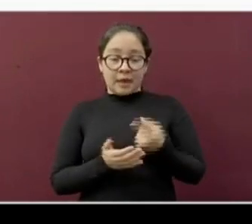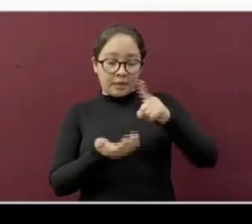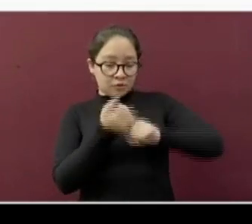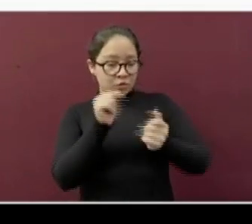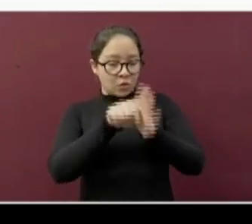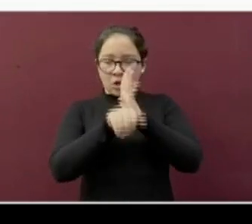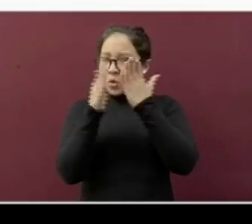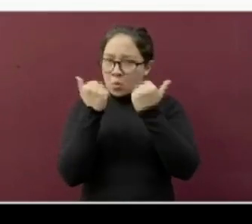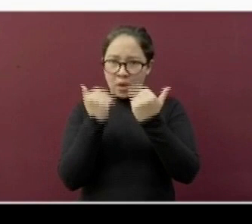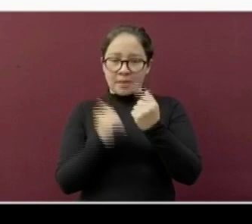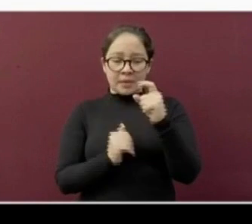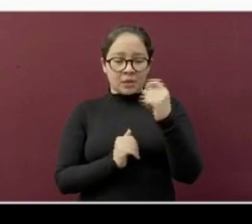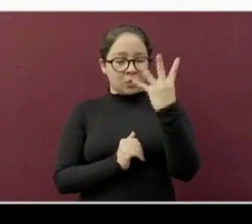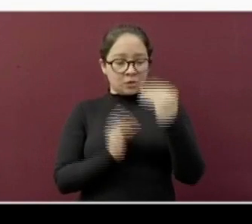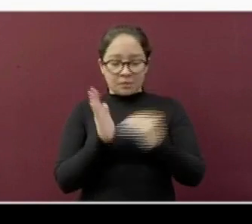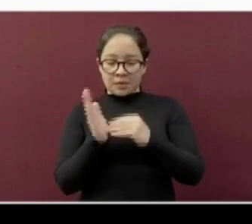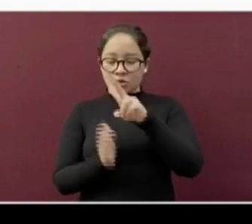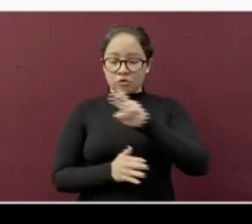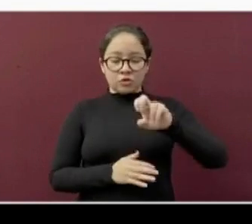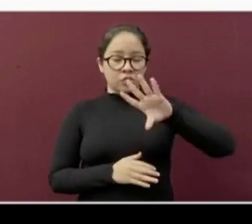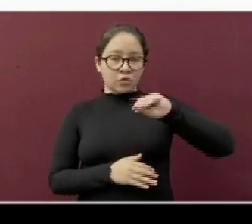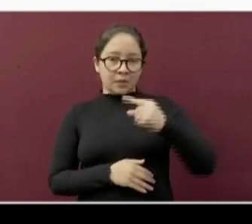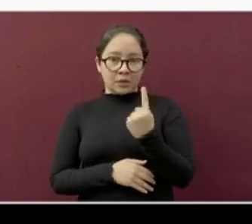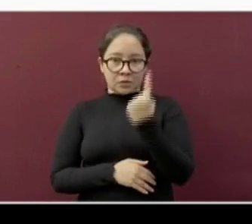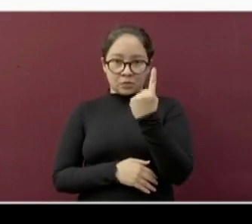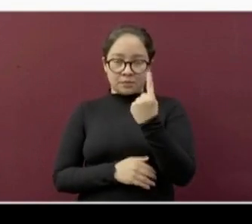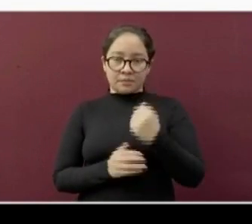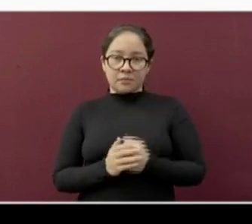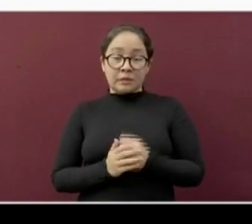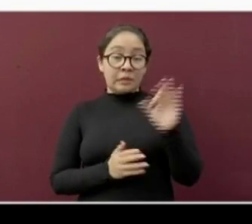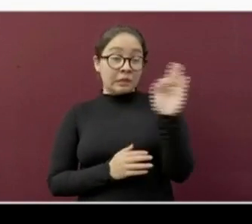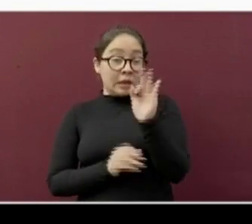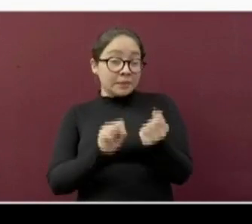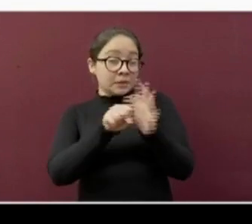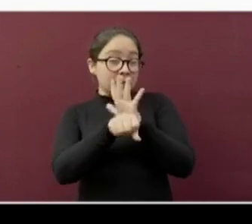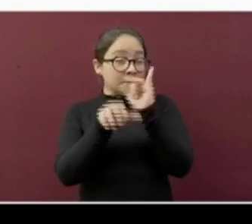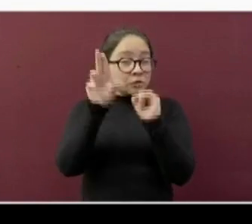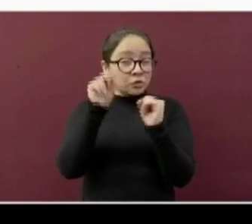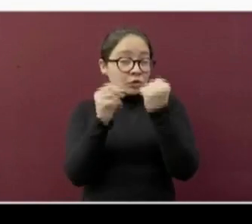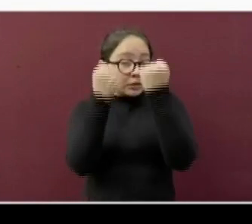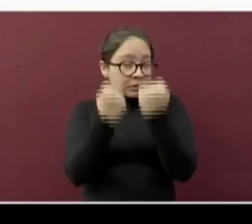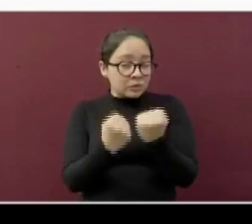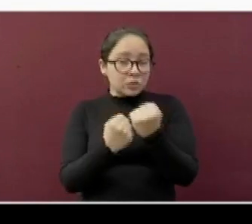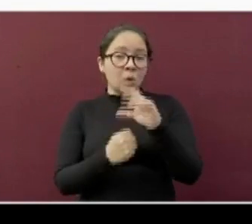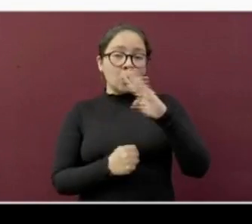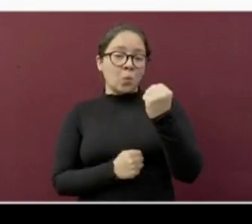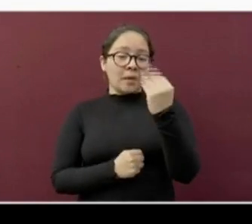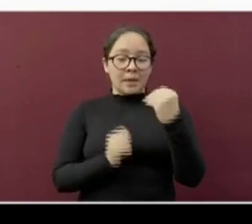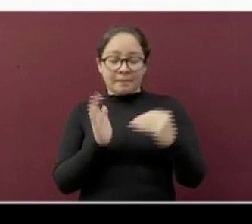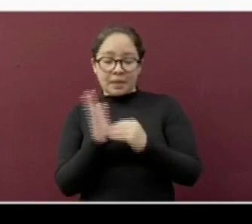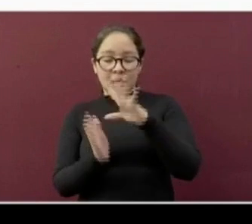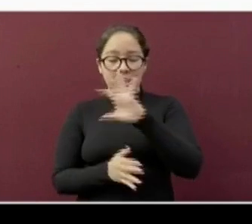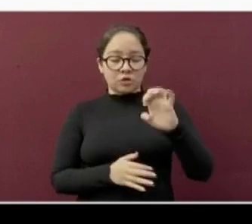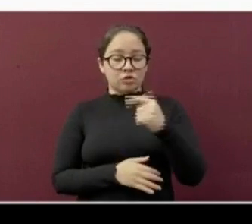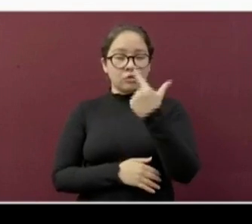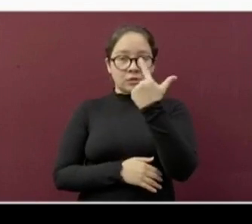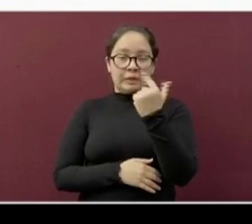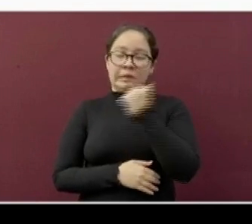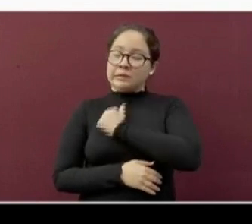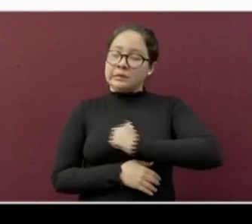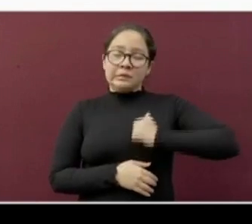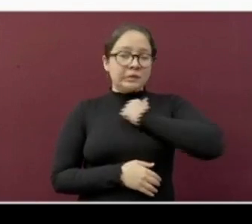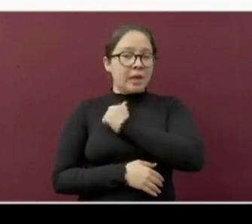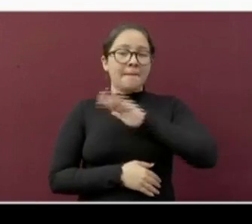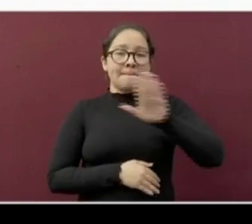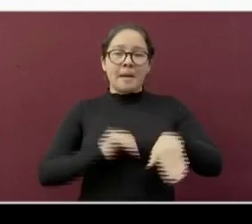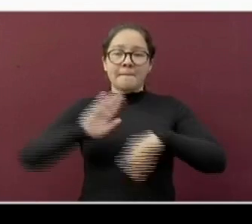negativos 24,291, sospechosos 9,507 y lamentablemente